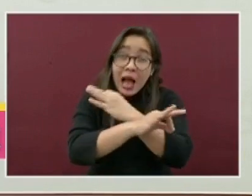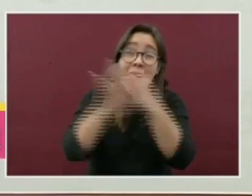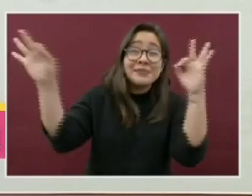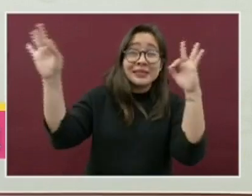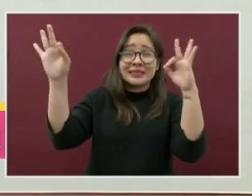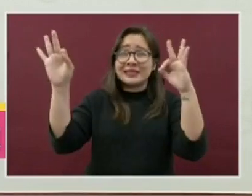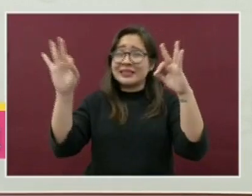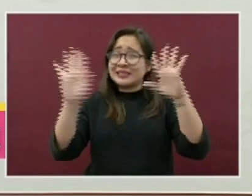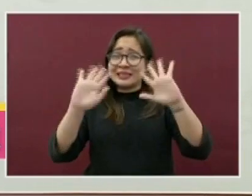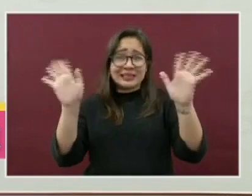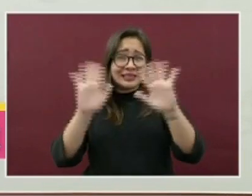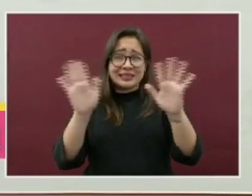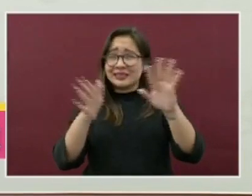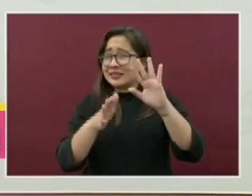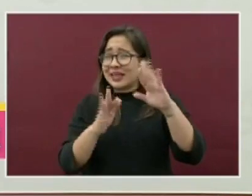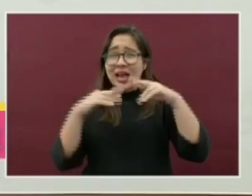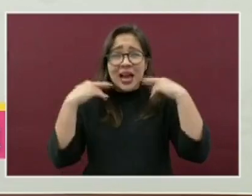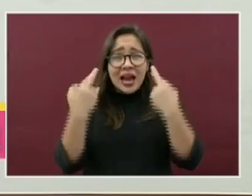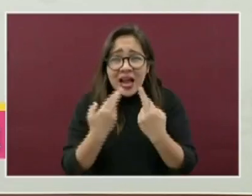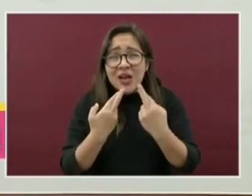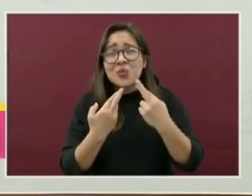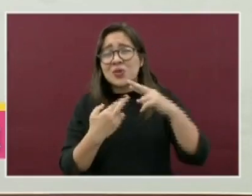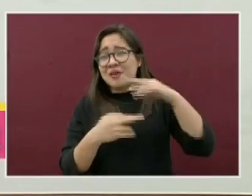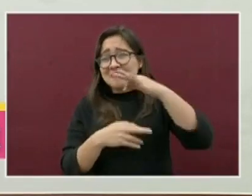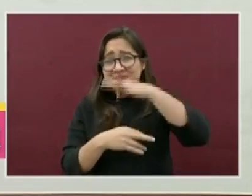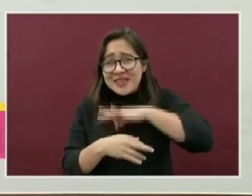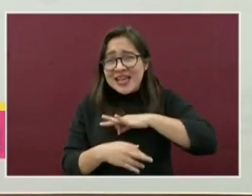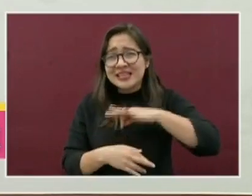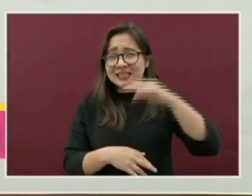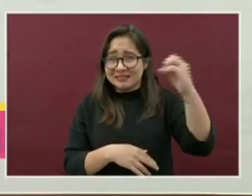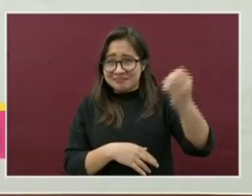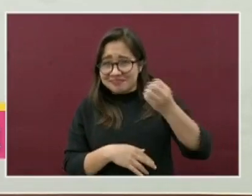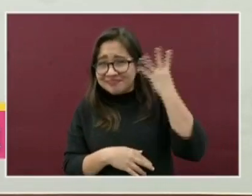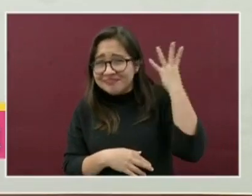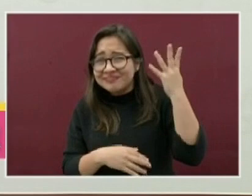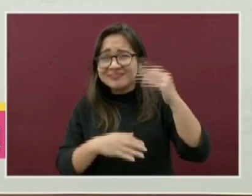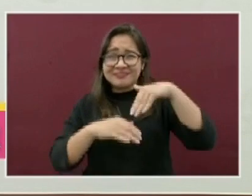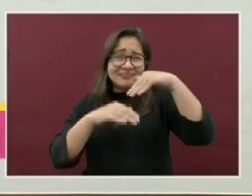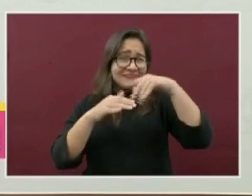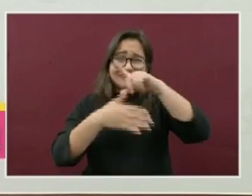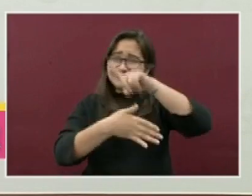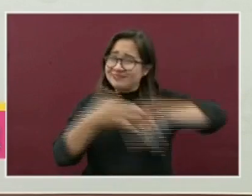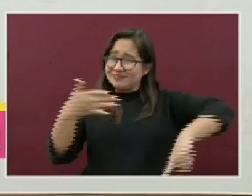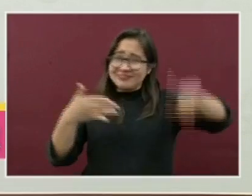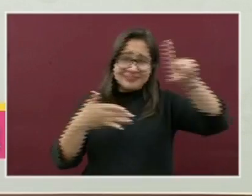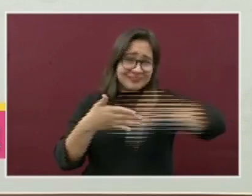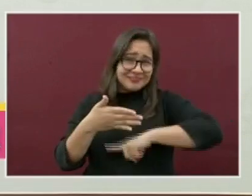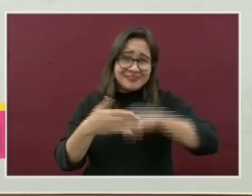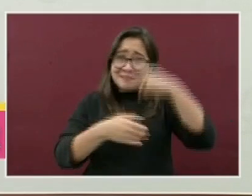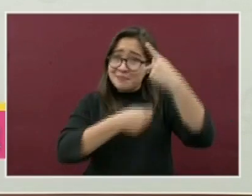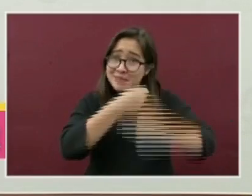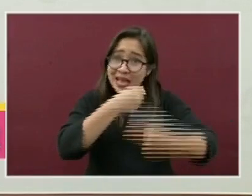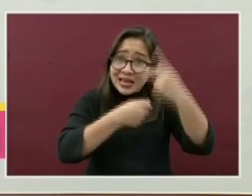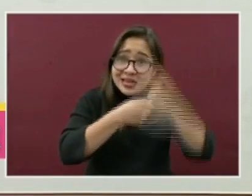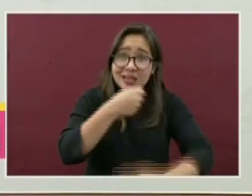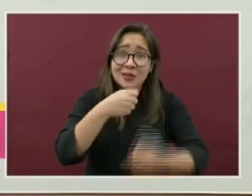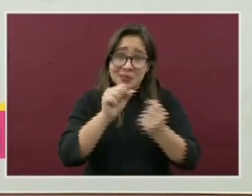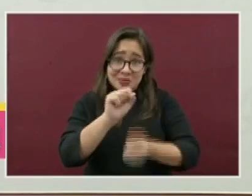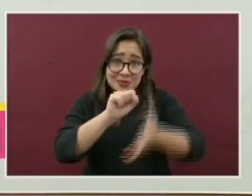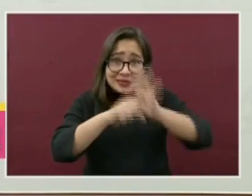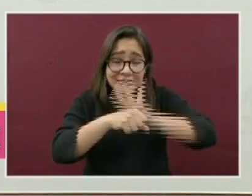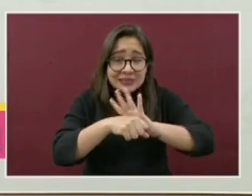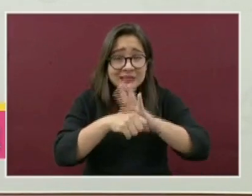eventos que pongan en riesgo la salud y la vida de nuestro pueblo. Estaremos informando